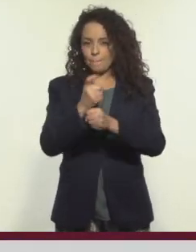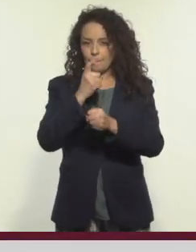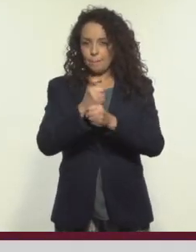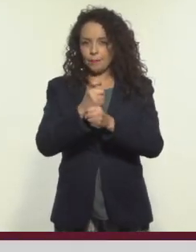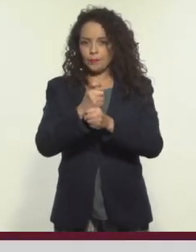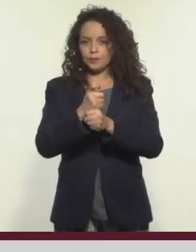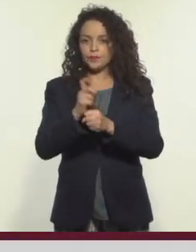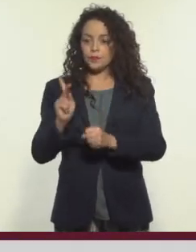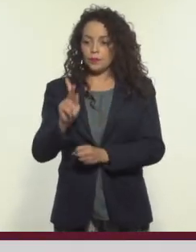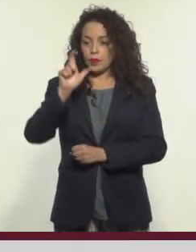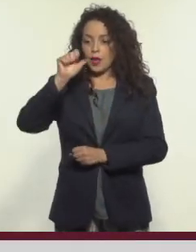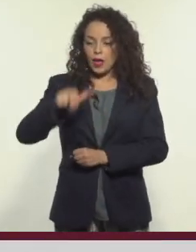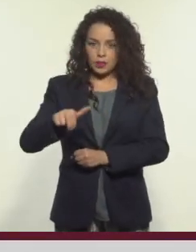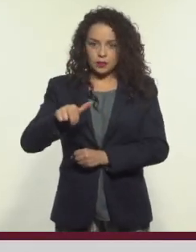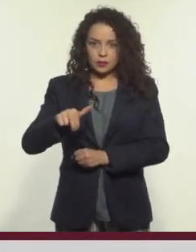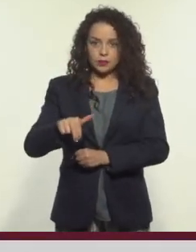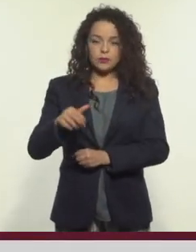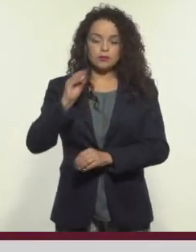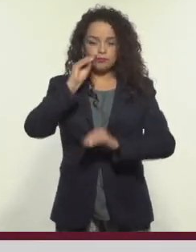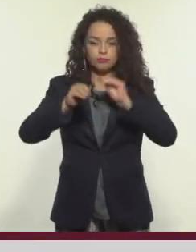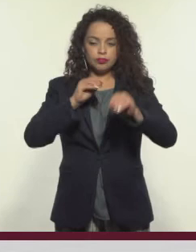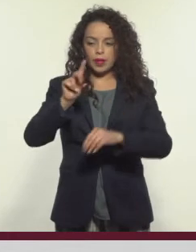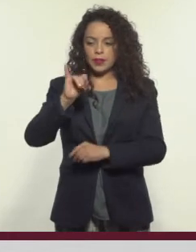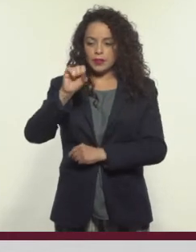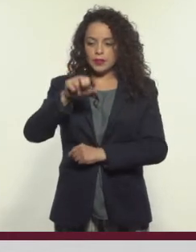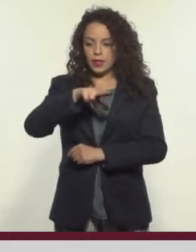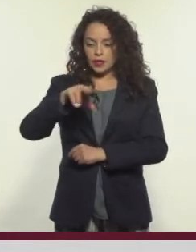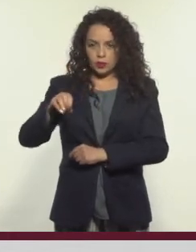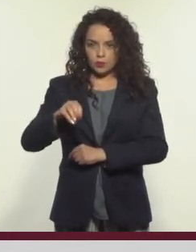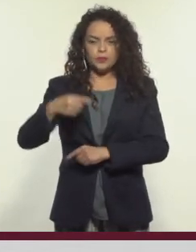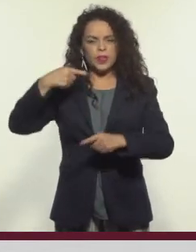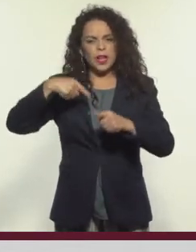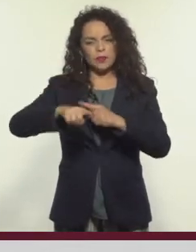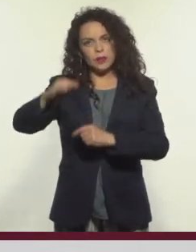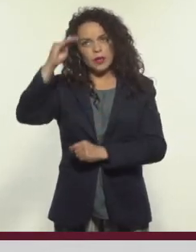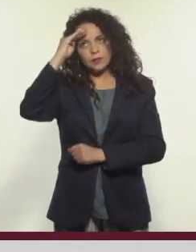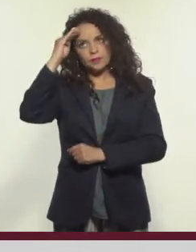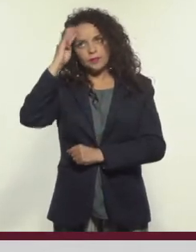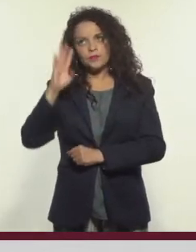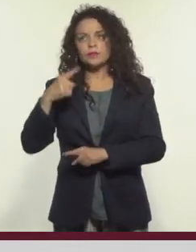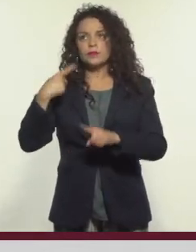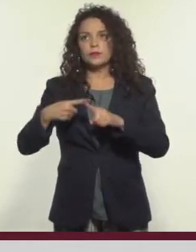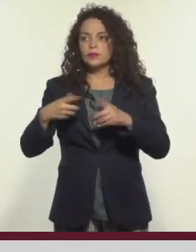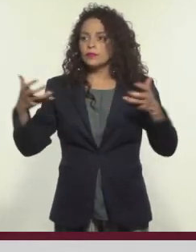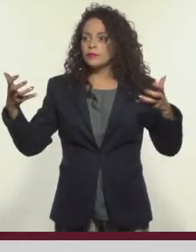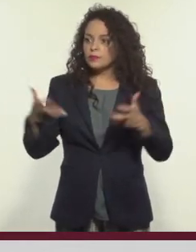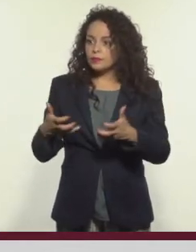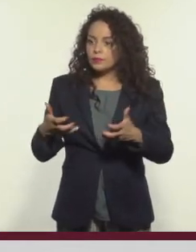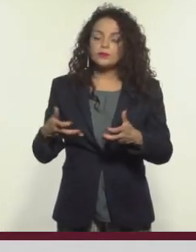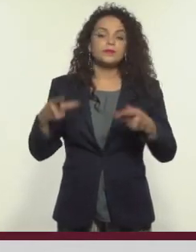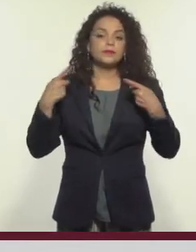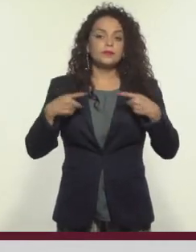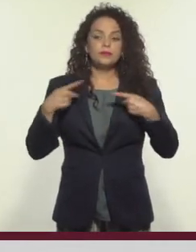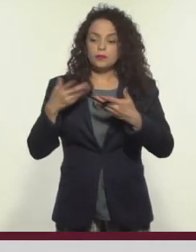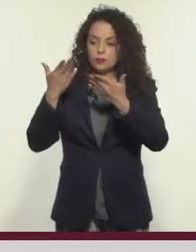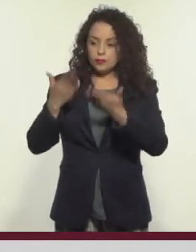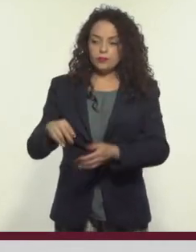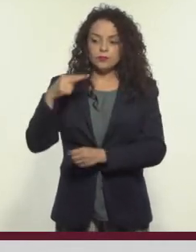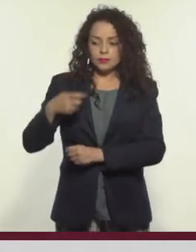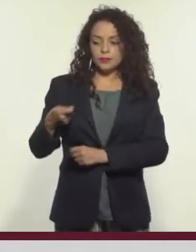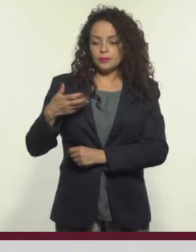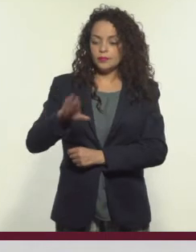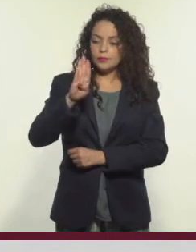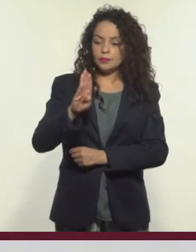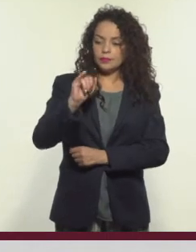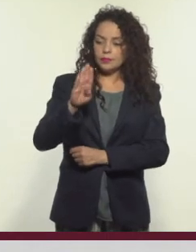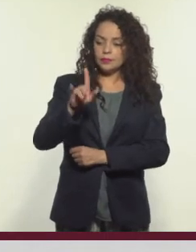Paso número uno. Planificación y diseño. Comencemos pensando en las personas que lo organizarán, que son conocidos como